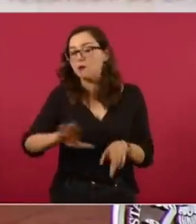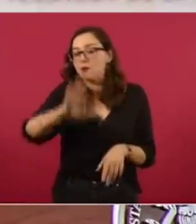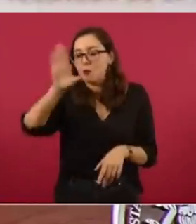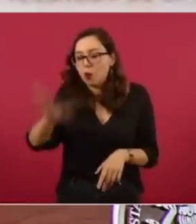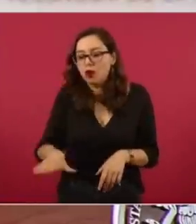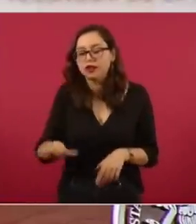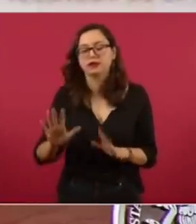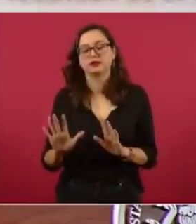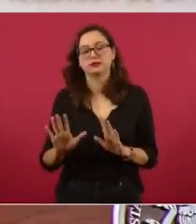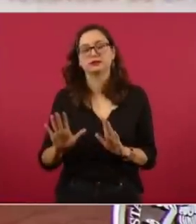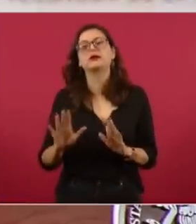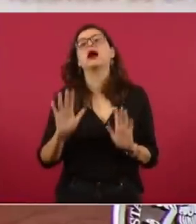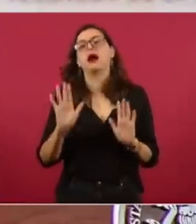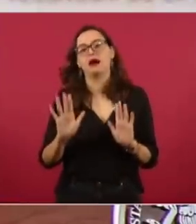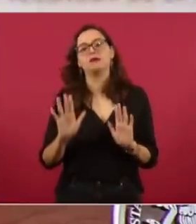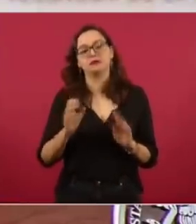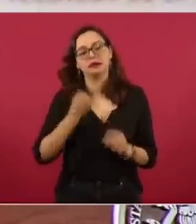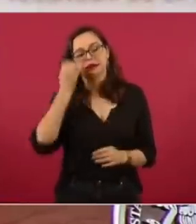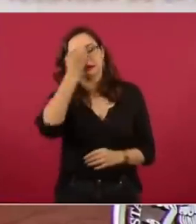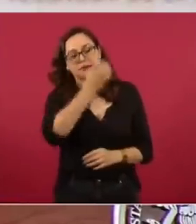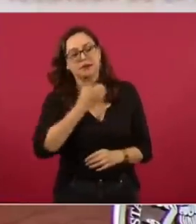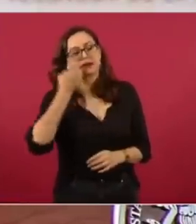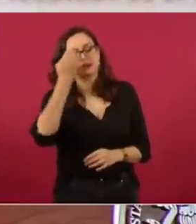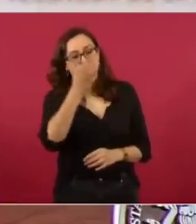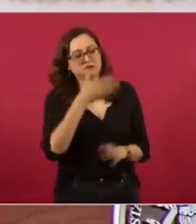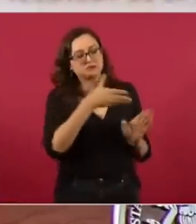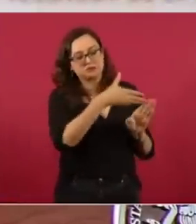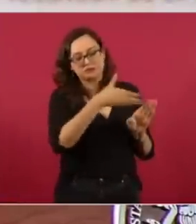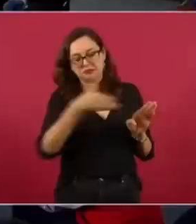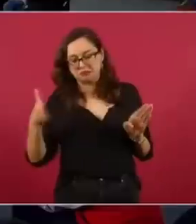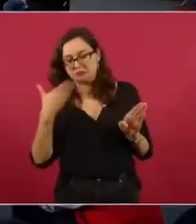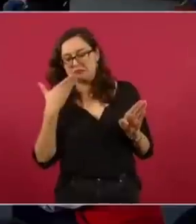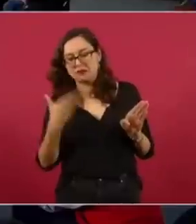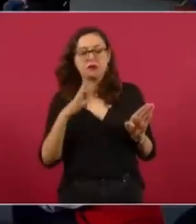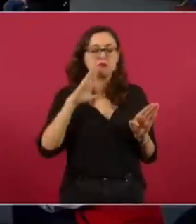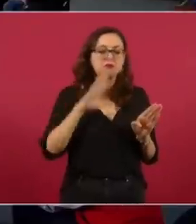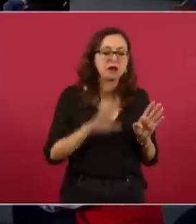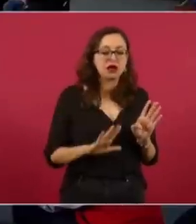A partir de ahí. Pero antes no.